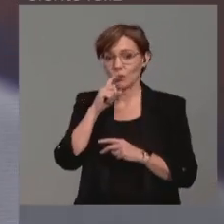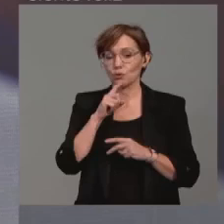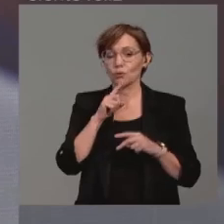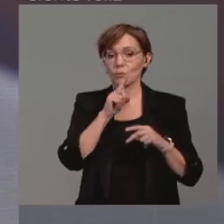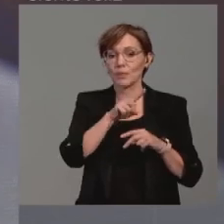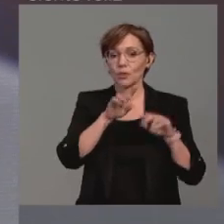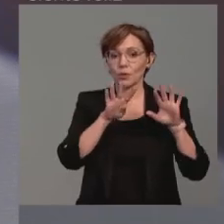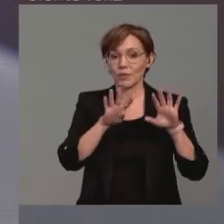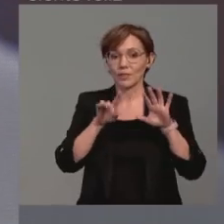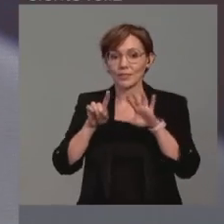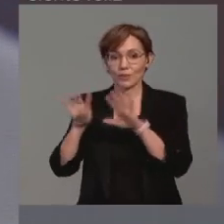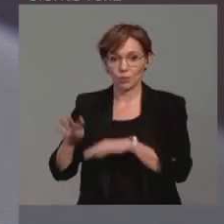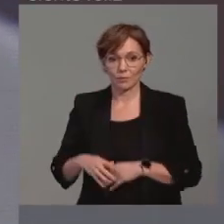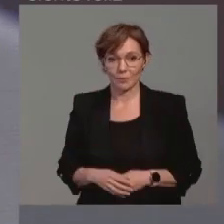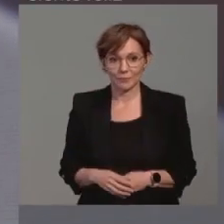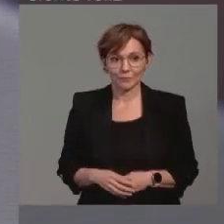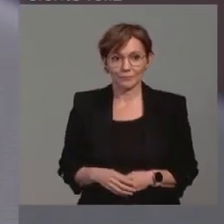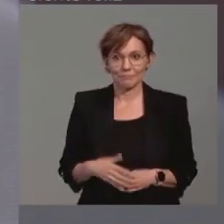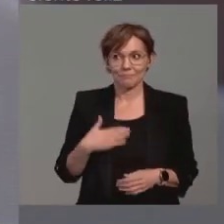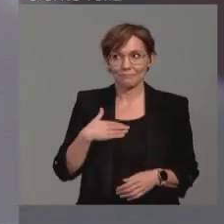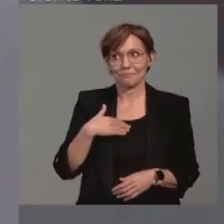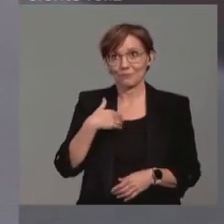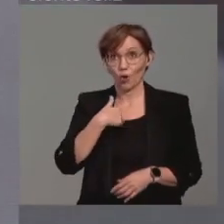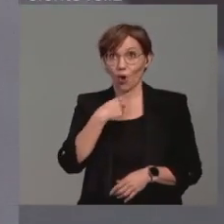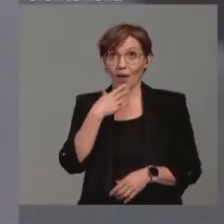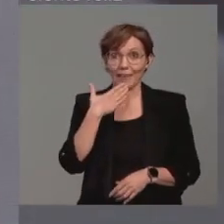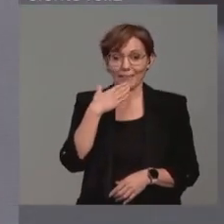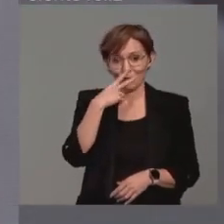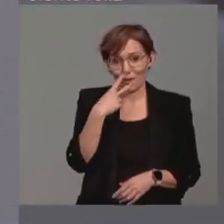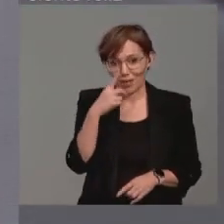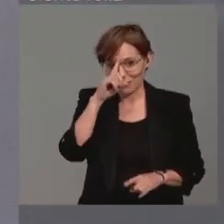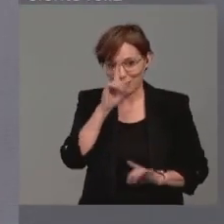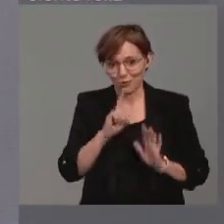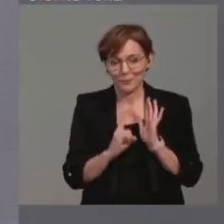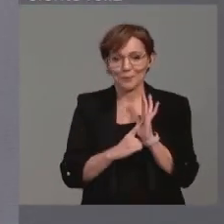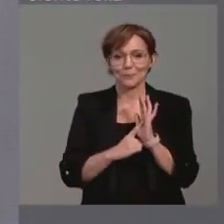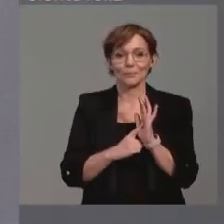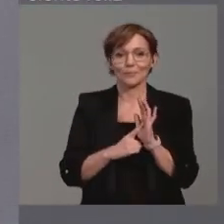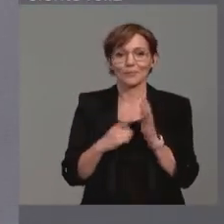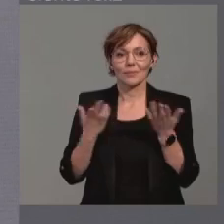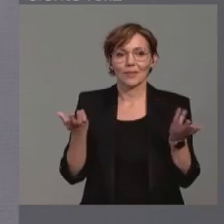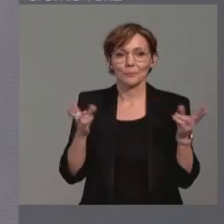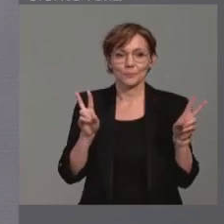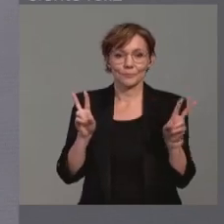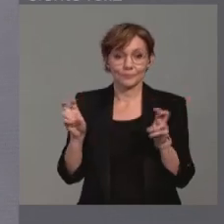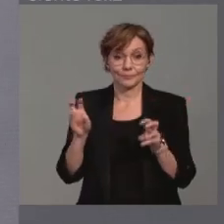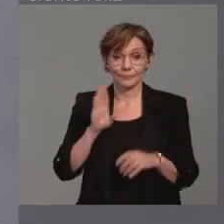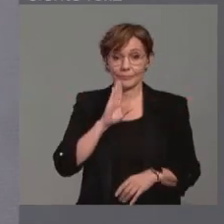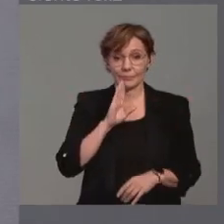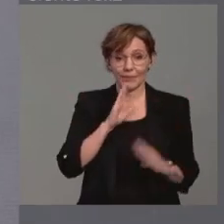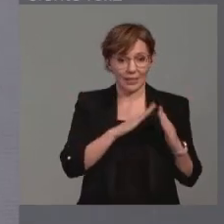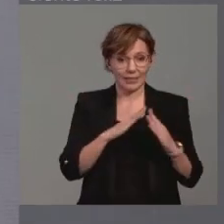Yo nací en el 67, a los dos años no sabía todavía la ley. Pero bueno, el tema está que, por ejemplo, todo ese tipo de viviendas